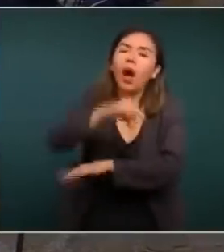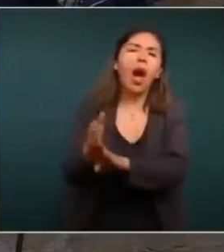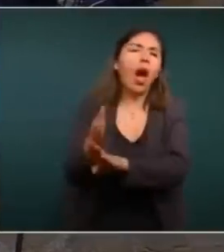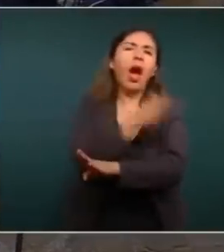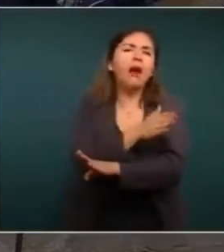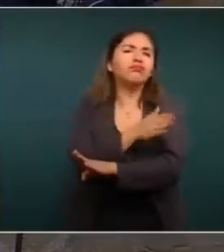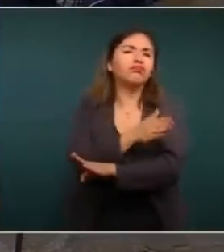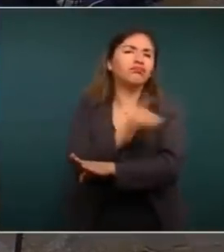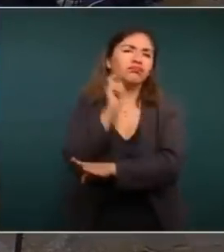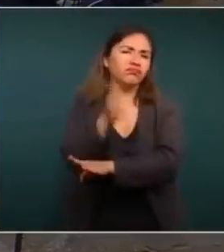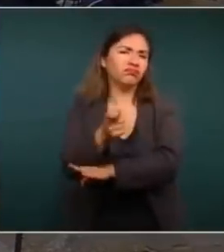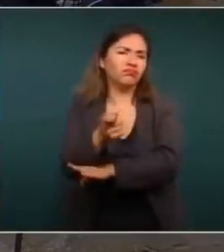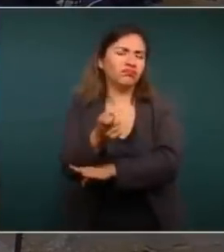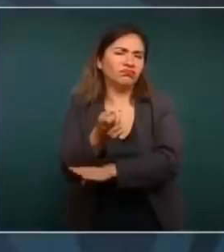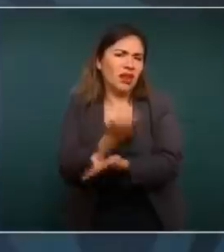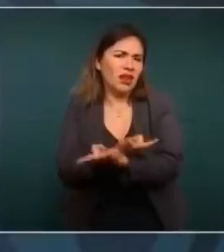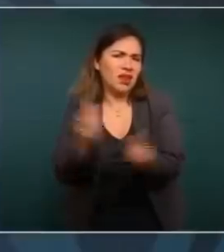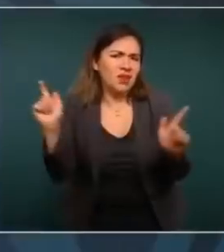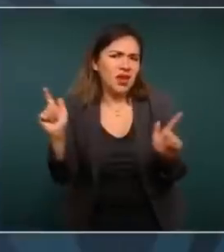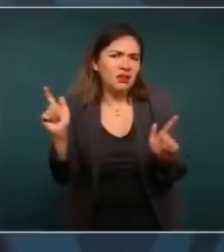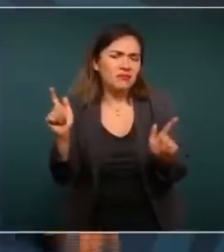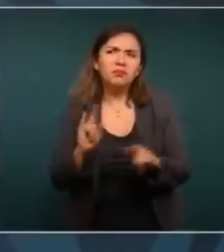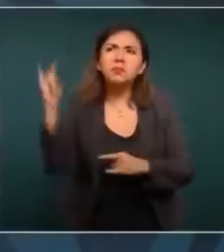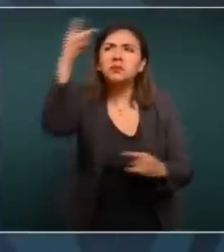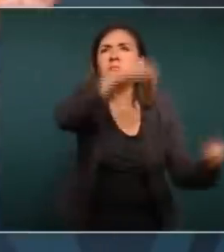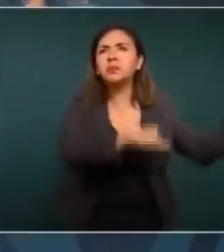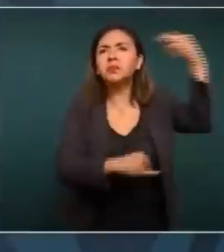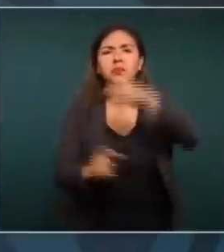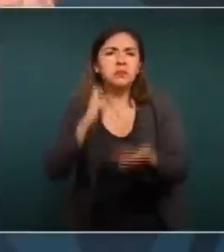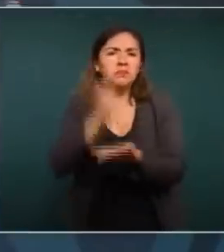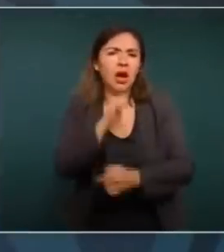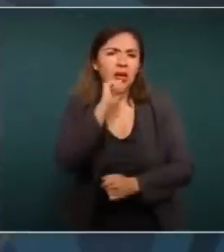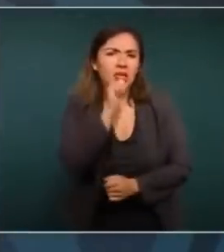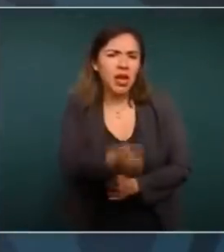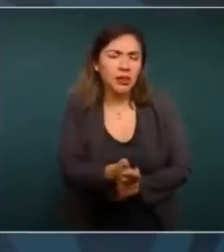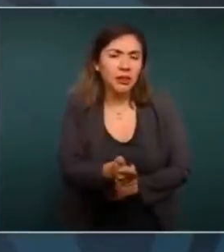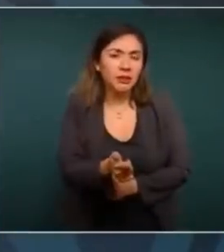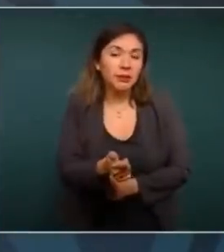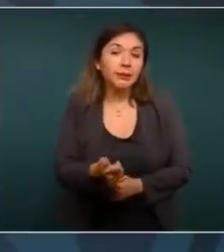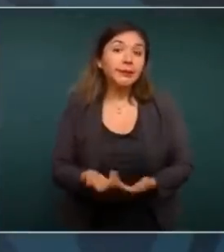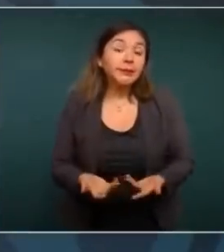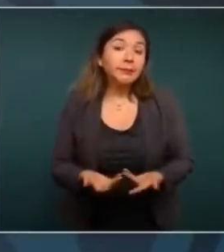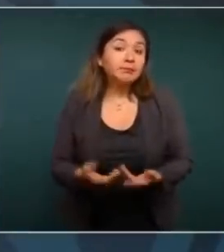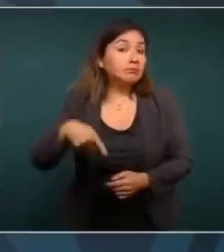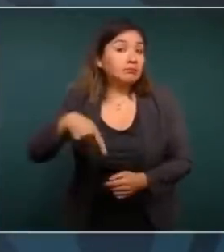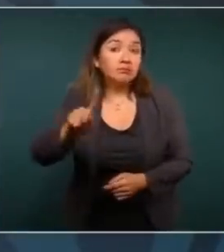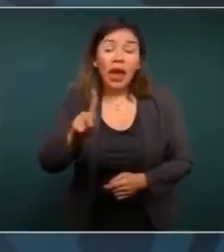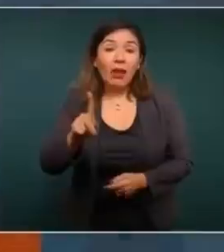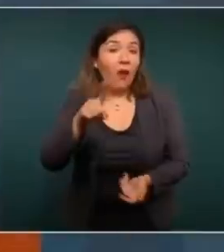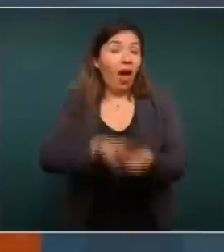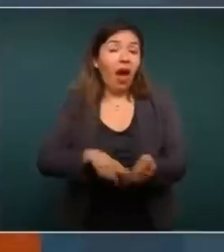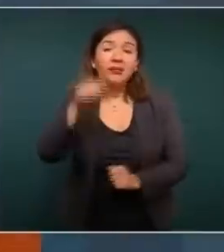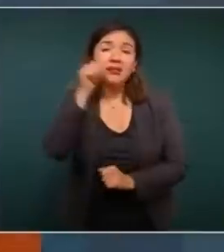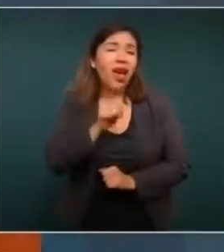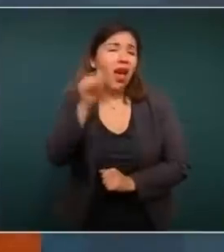sin pago, pero siempre hay